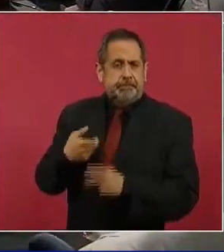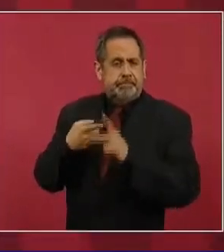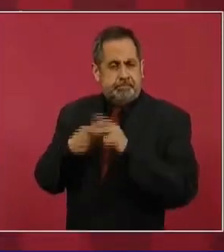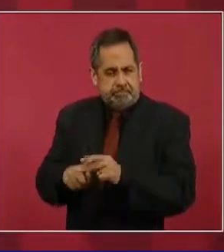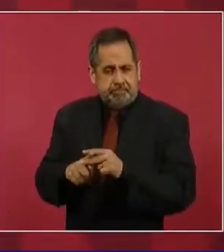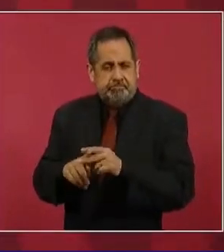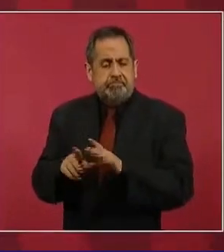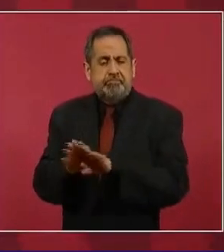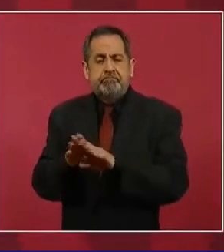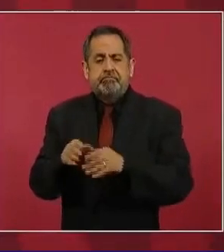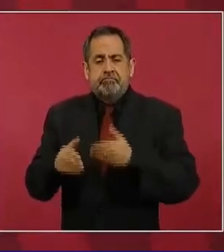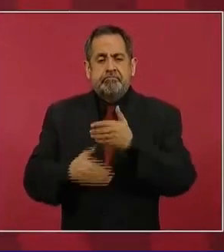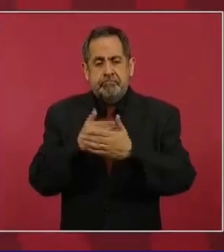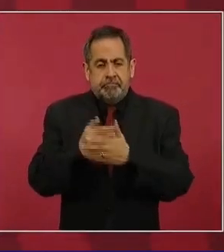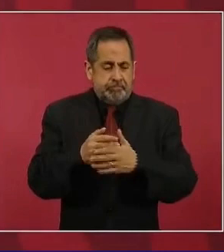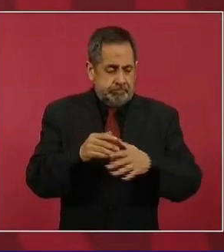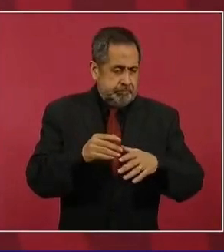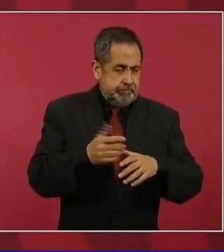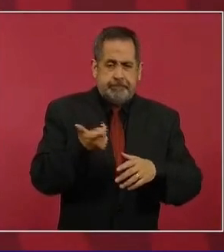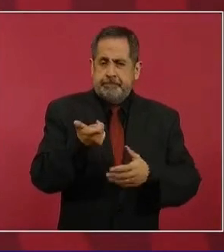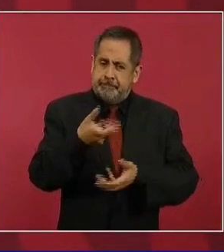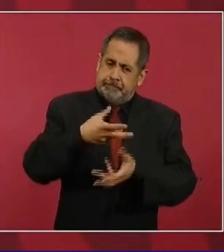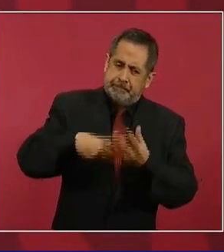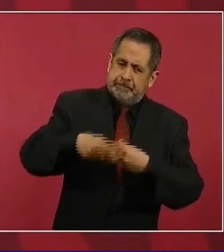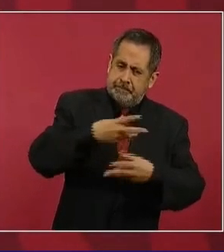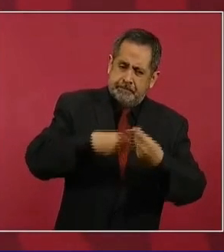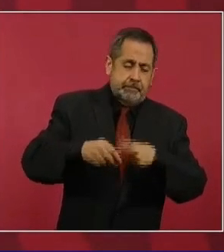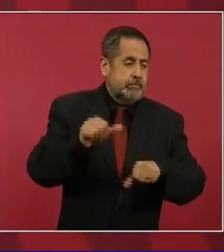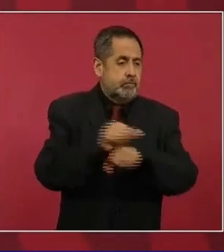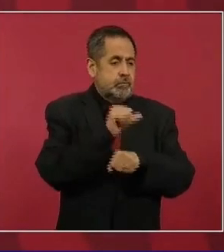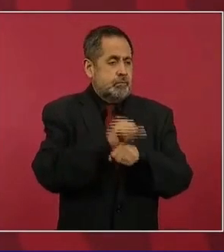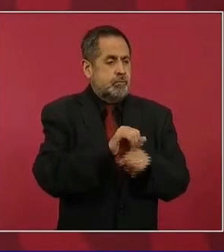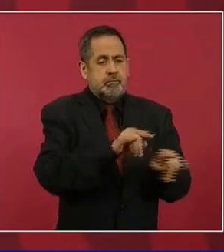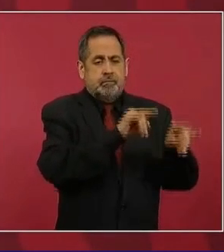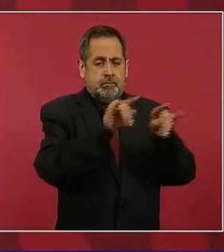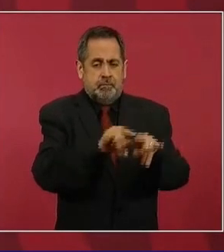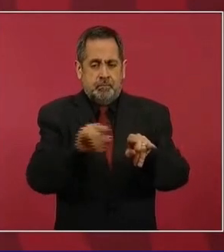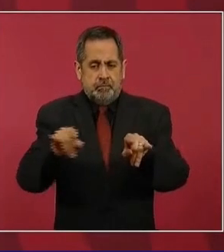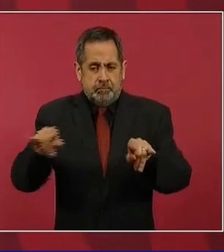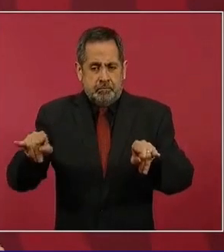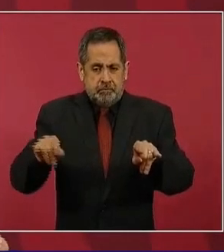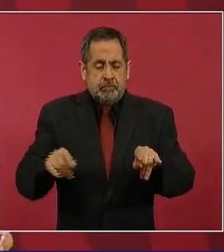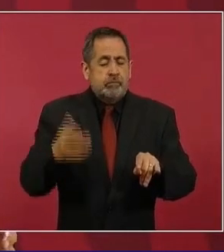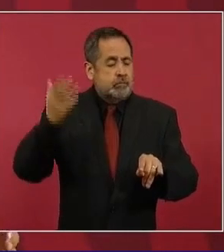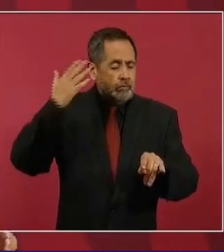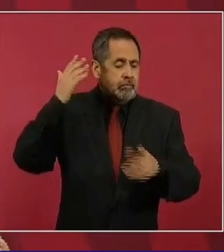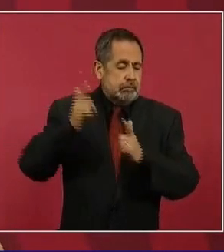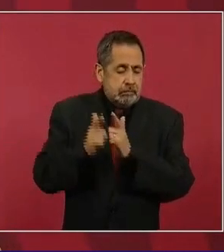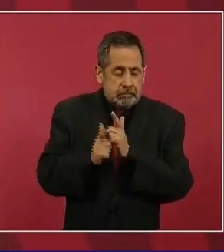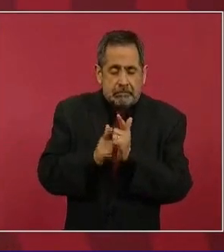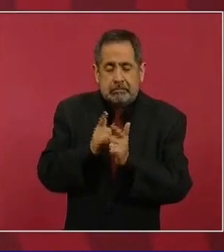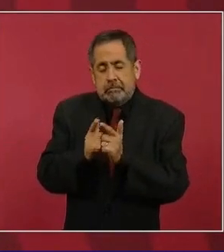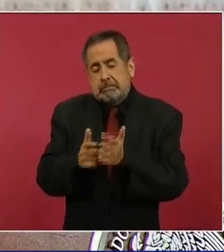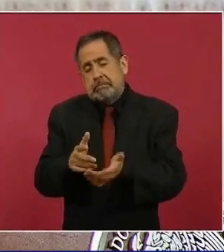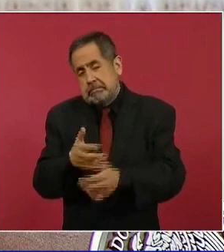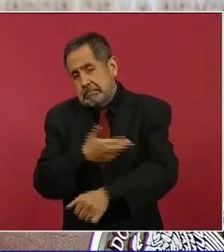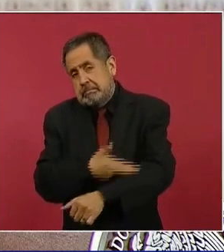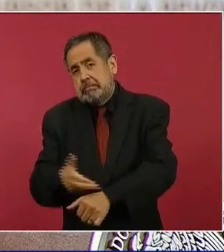reactivarse, porque estaba muy lento todo el proceso,